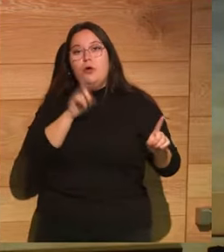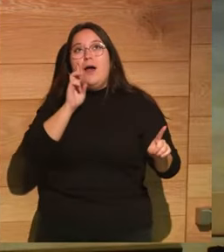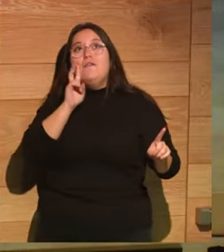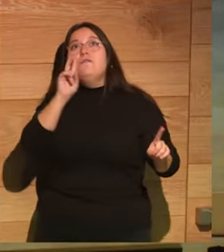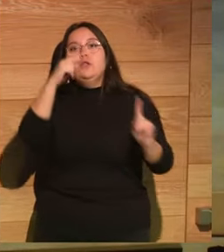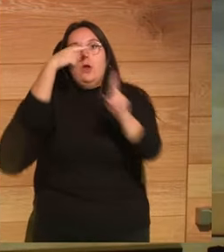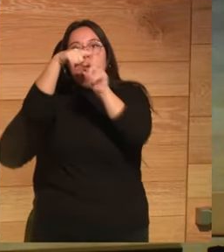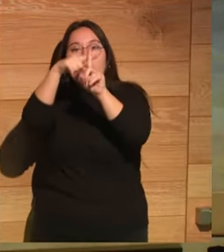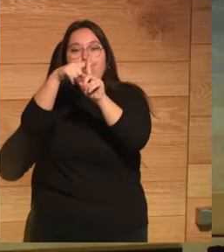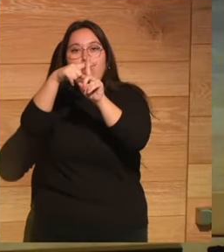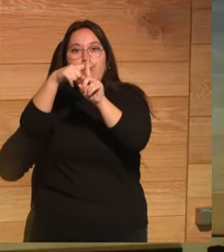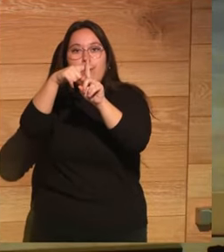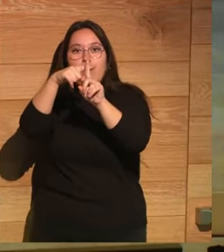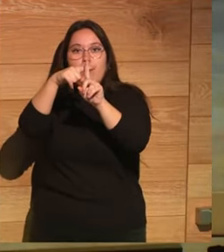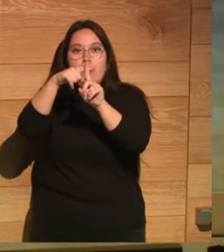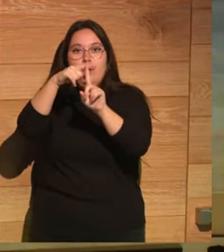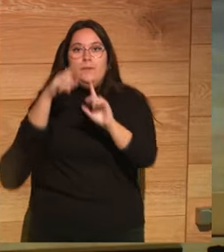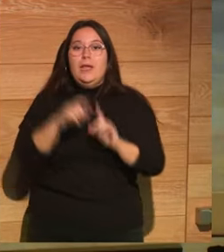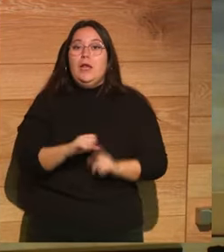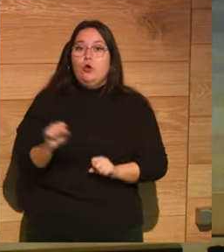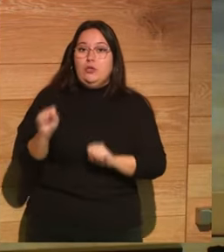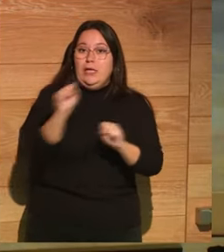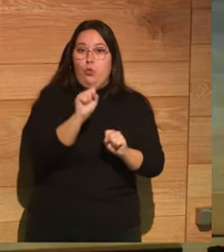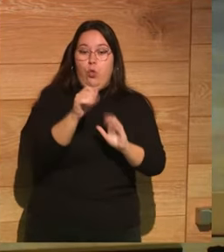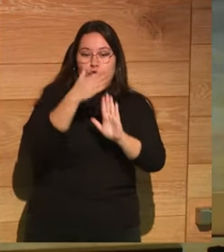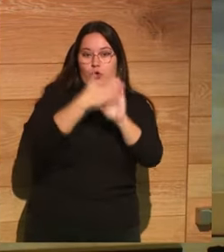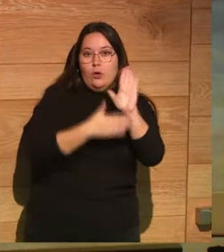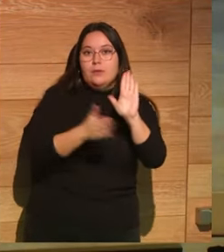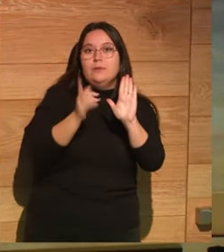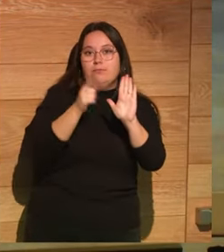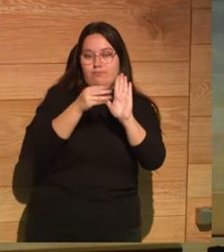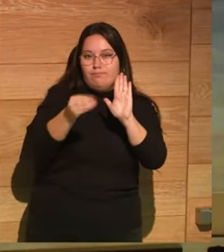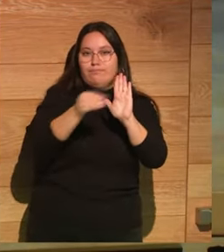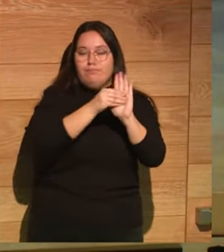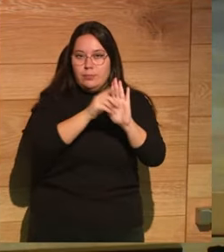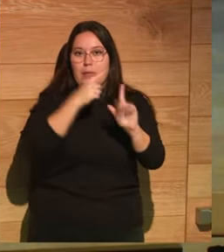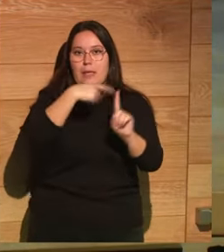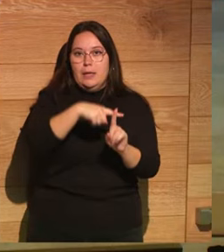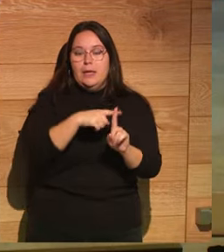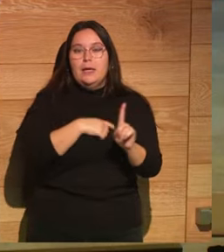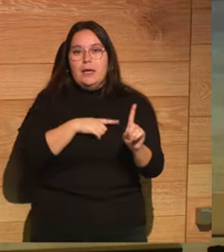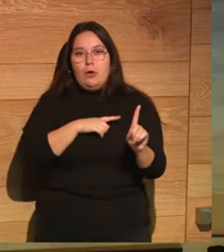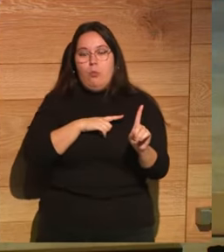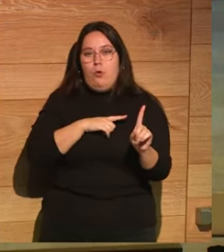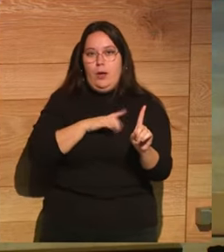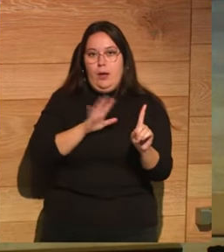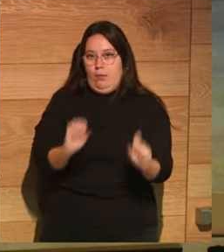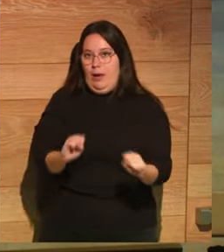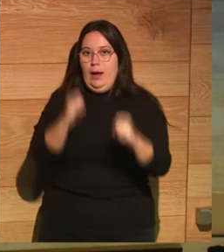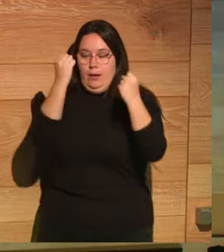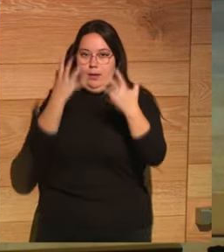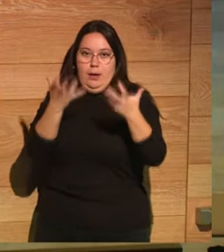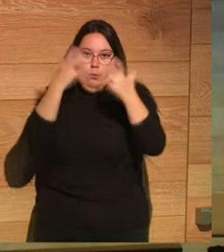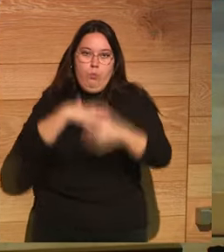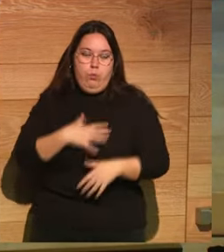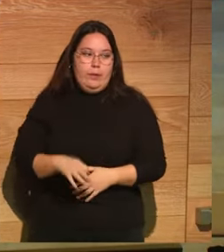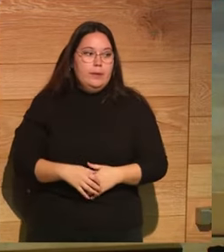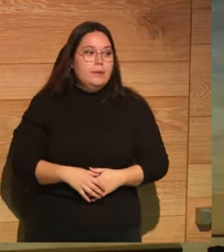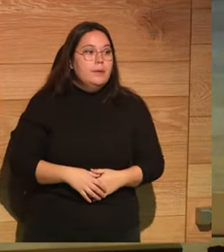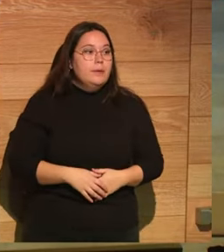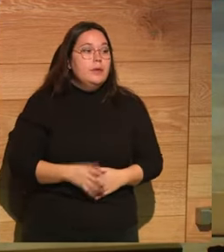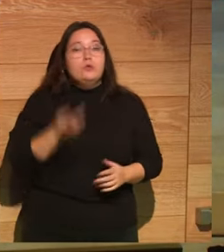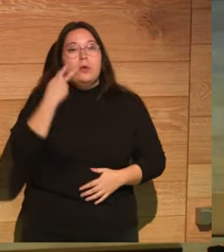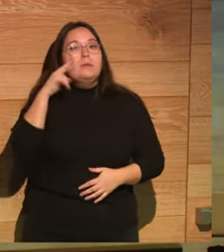la ha pintado en los escudos y con eso vencen al horrible tirano Magencio que estaba en la ciudad de Roma entonces claro es una